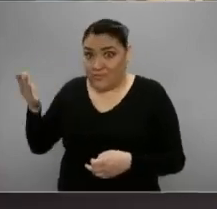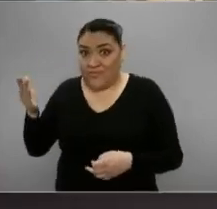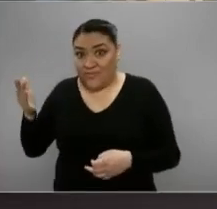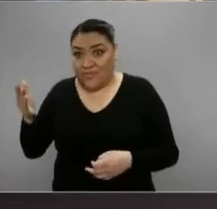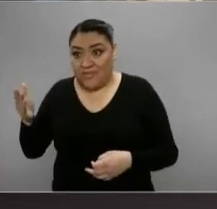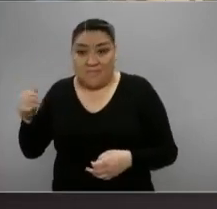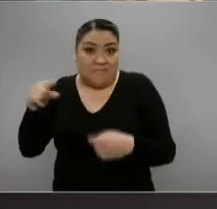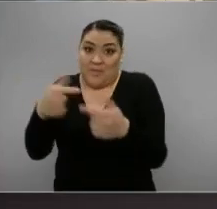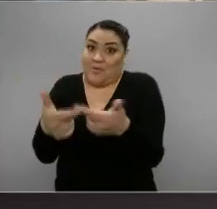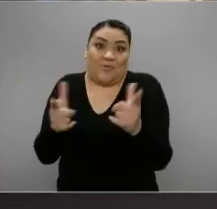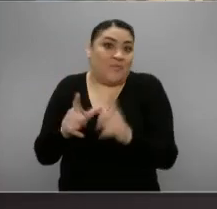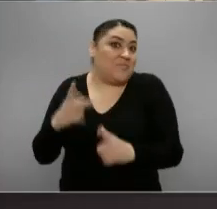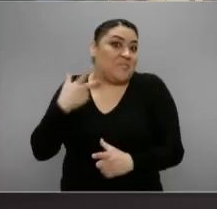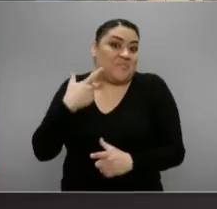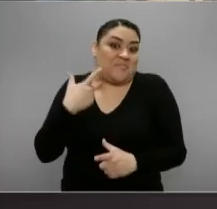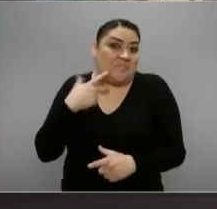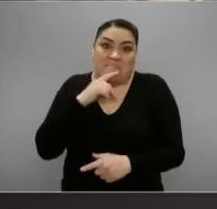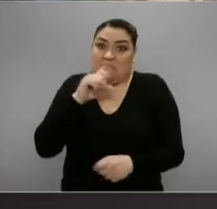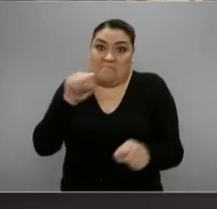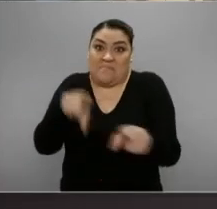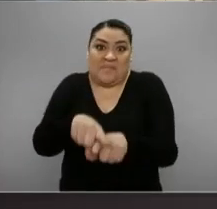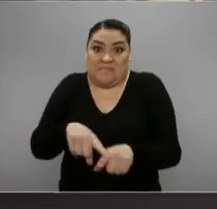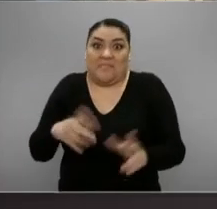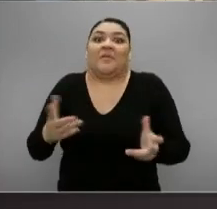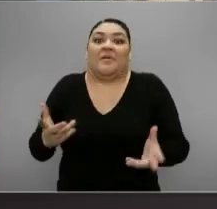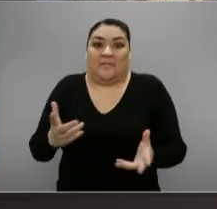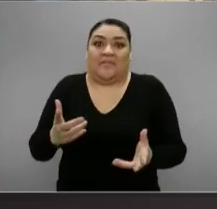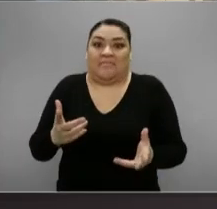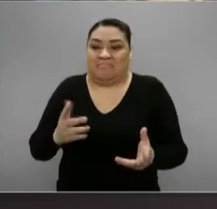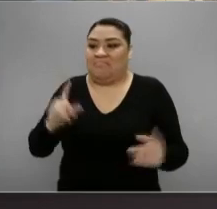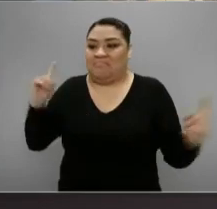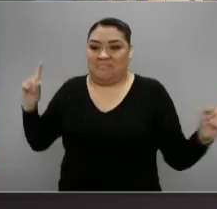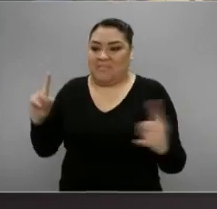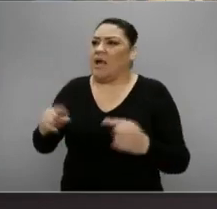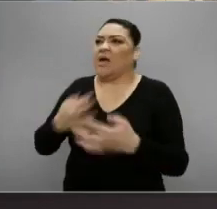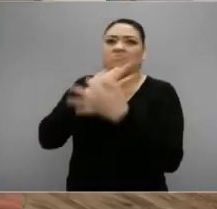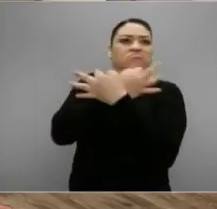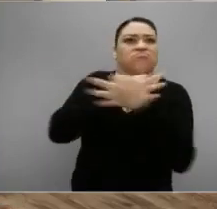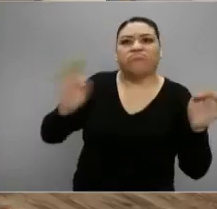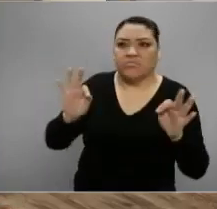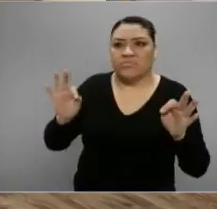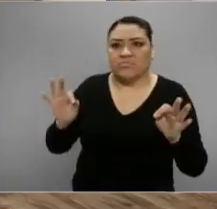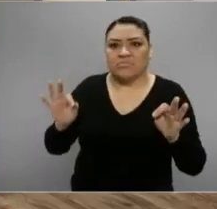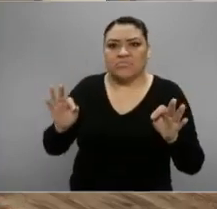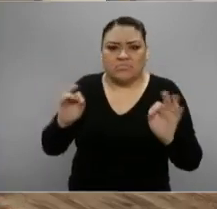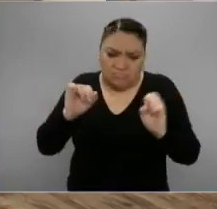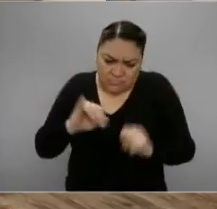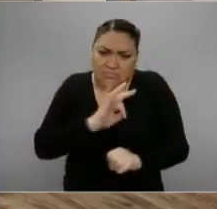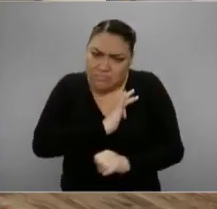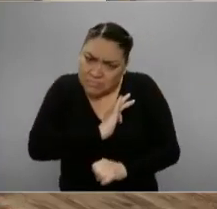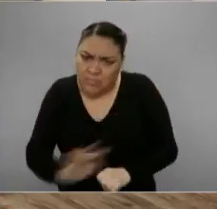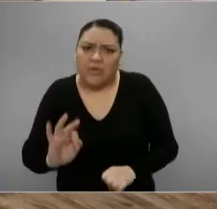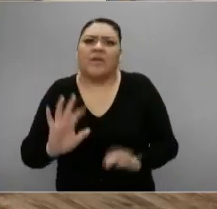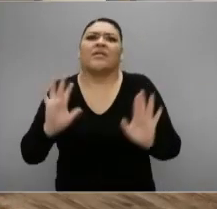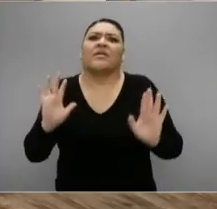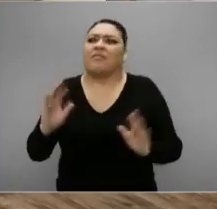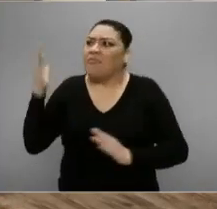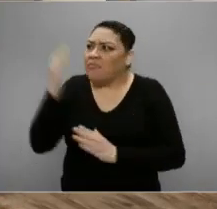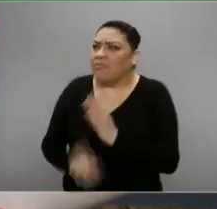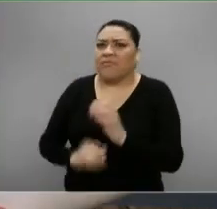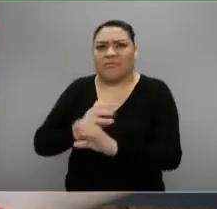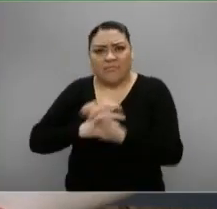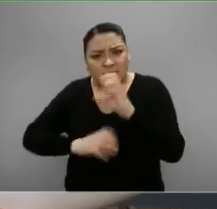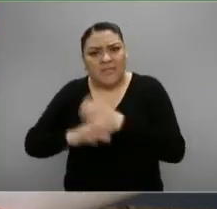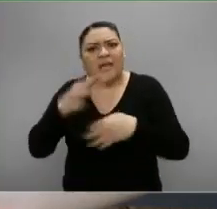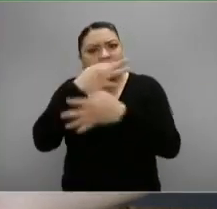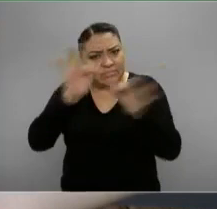Siendo del mismo partido. haciéndole denunciar esto. O sea, ¿se vale? Sí, vale, Álvaro. ¿Por qué